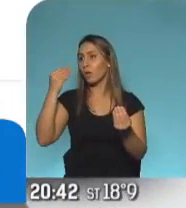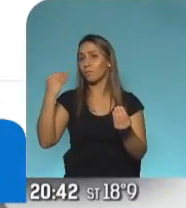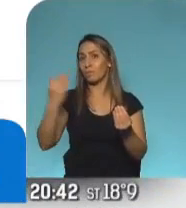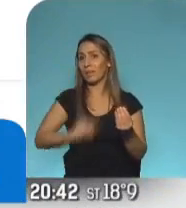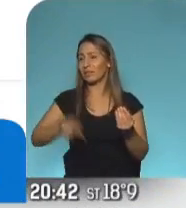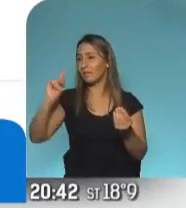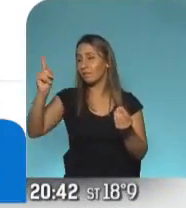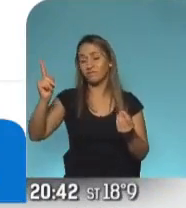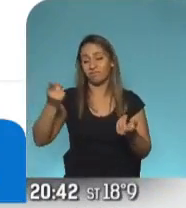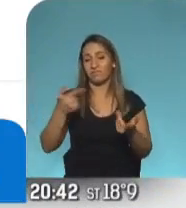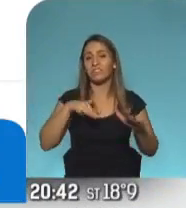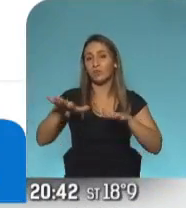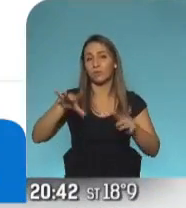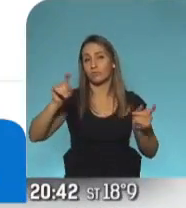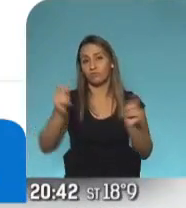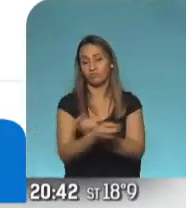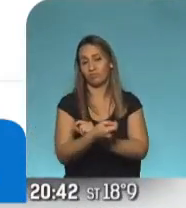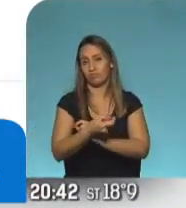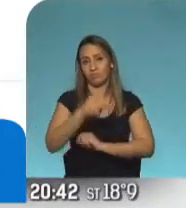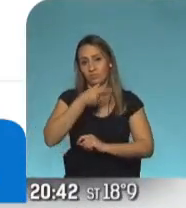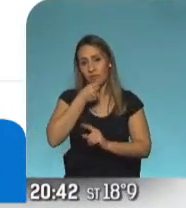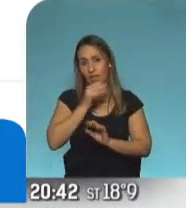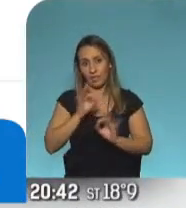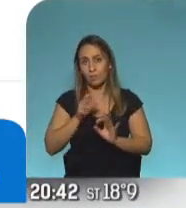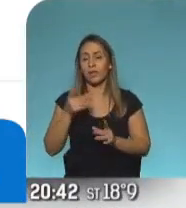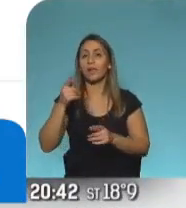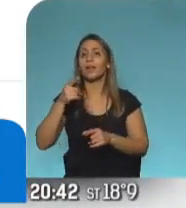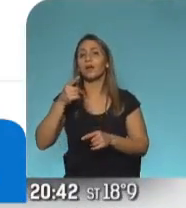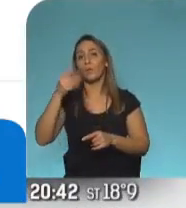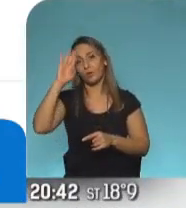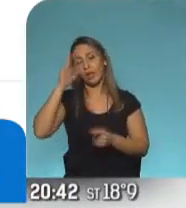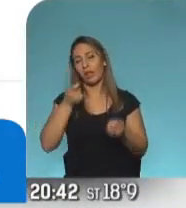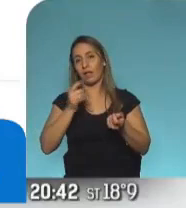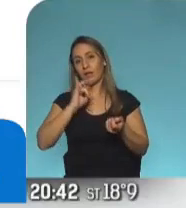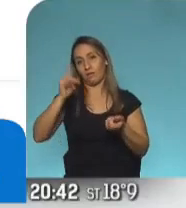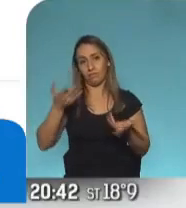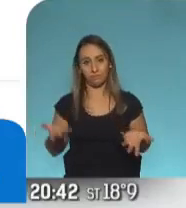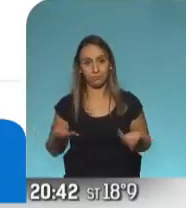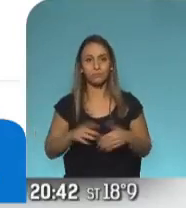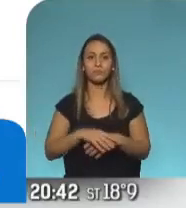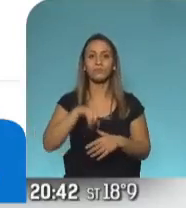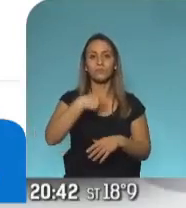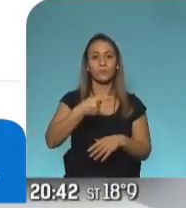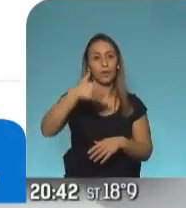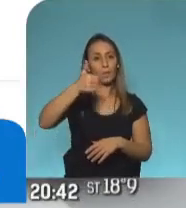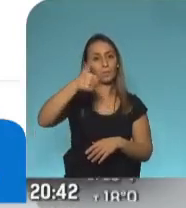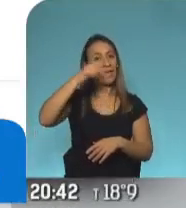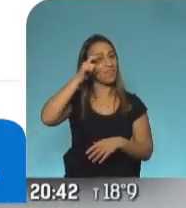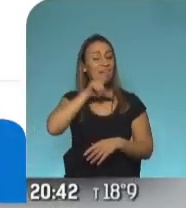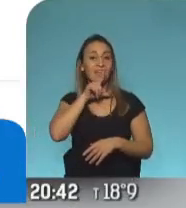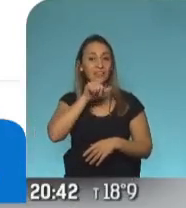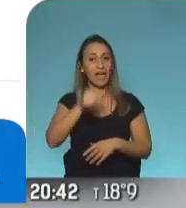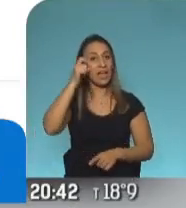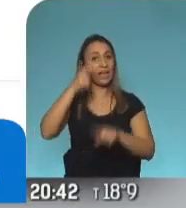porque, en síntesis, la política sanitaria la está manejando el presidente. Y en este caso, Enrique Mandetta, exministro de